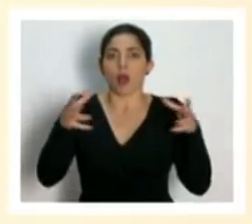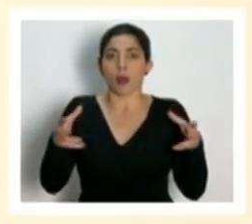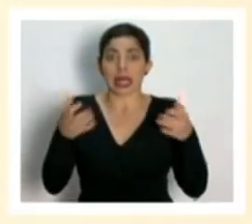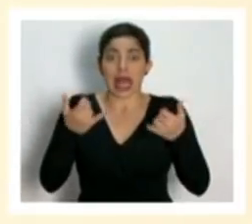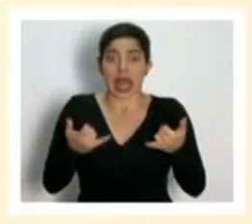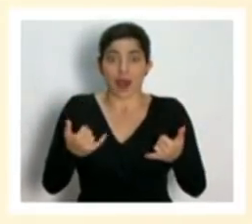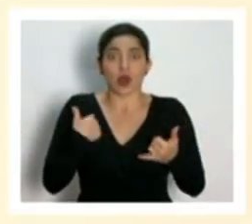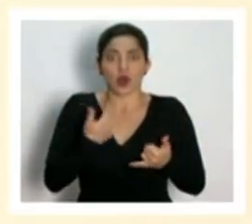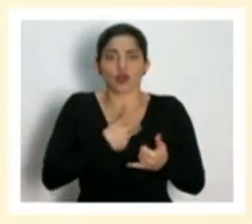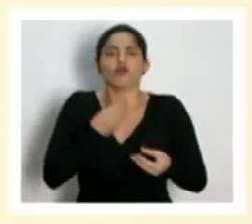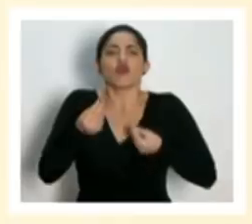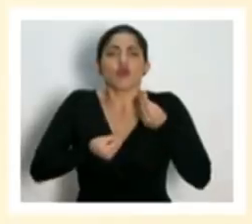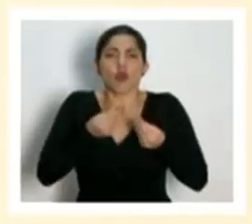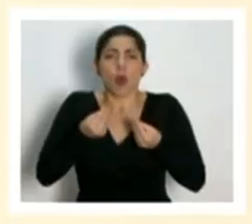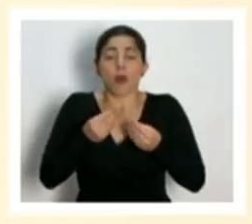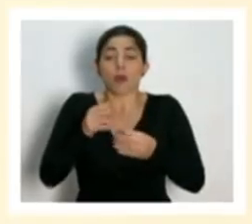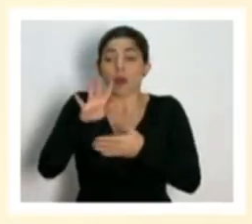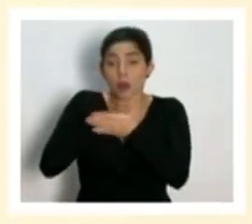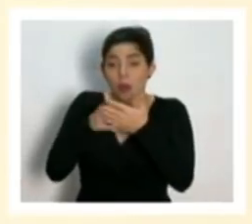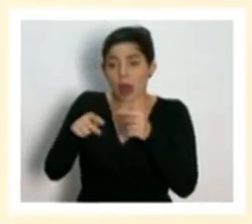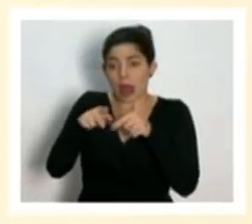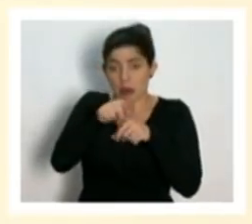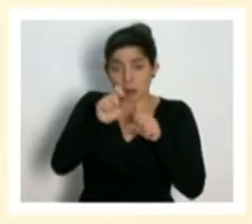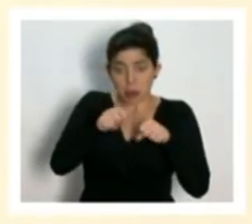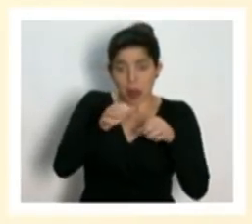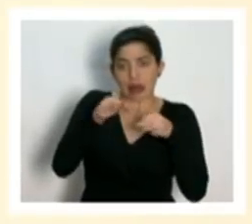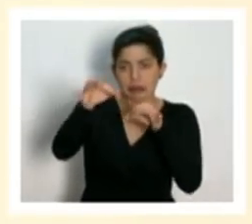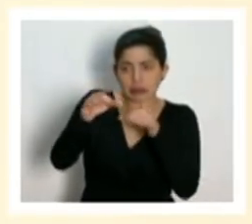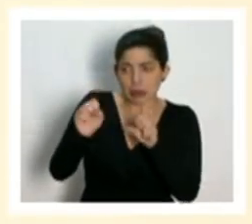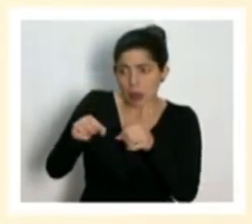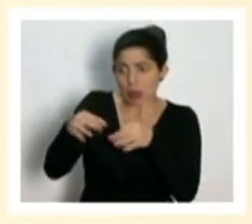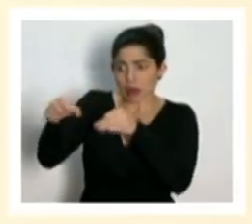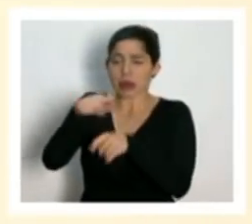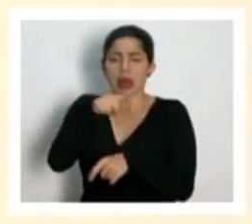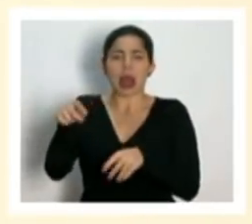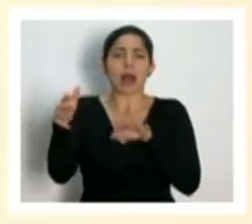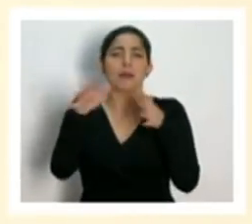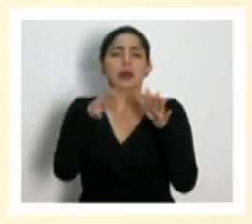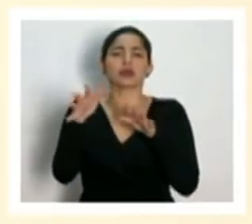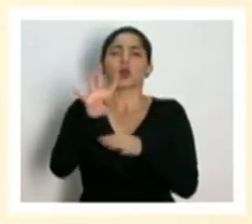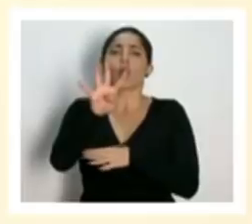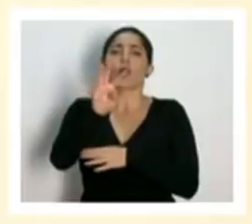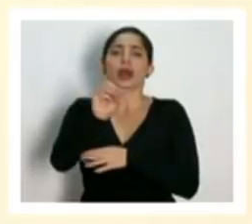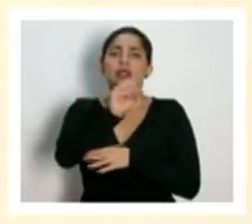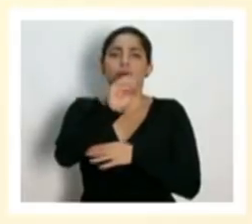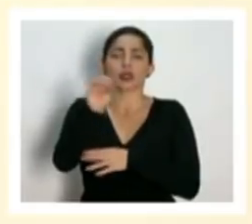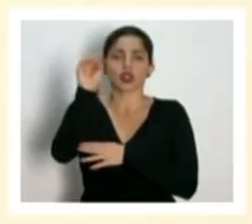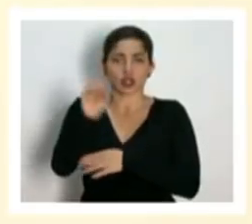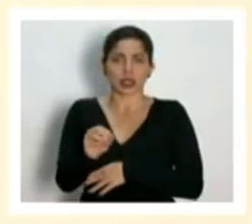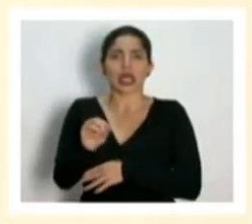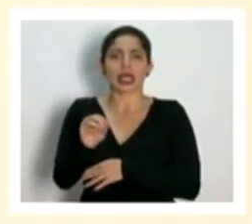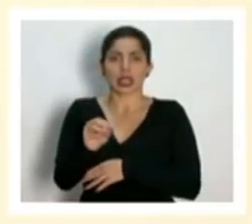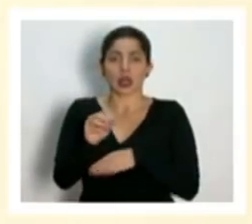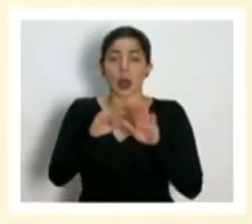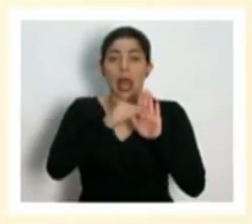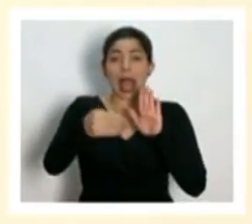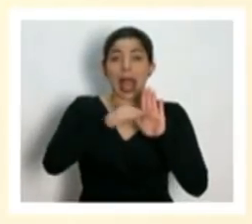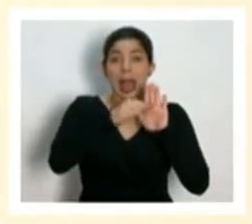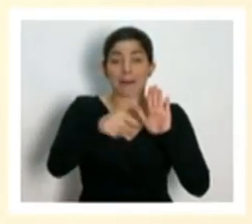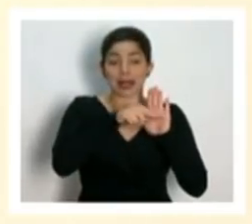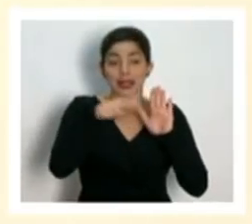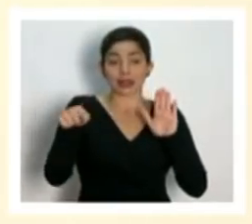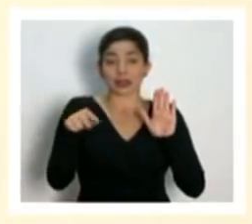reprogramando lo que es programable, que es más o menos 60, perdón, 40% de las camas